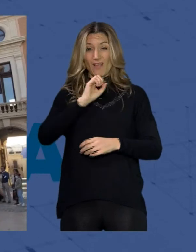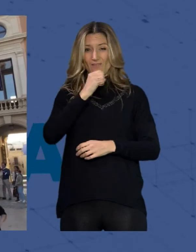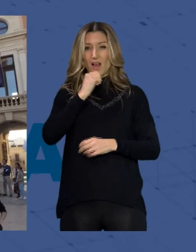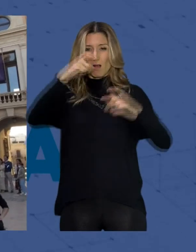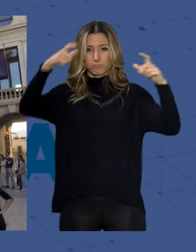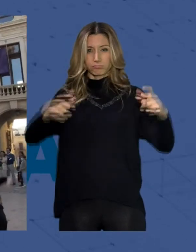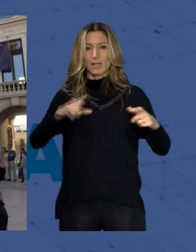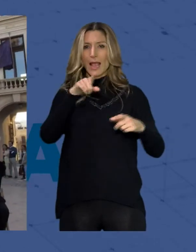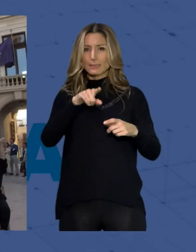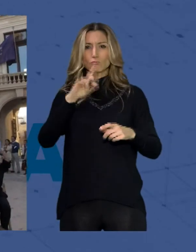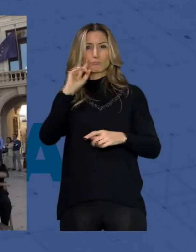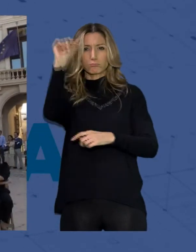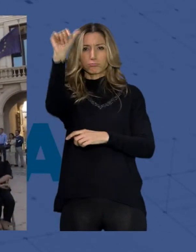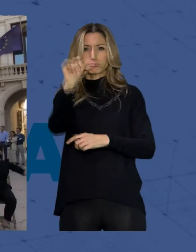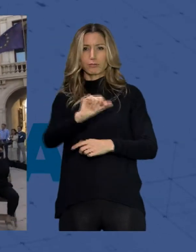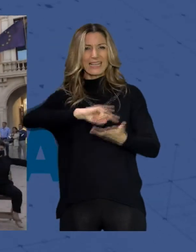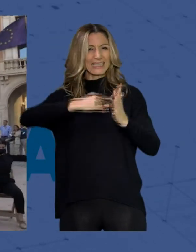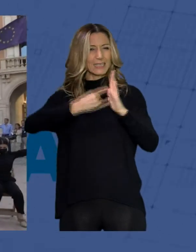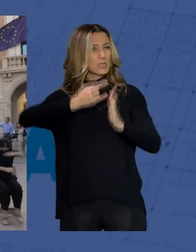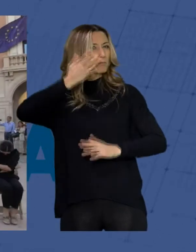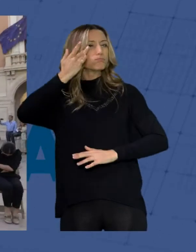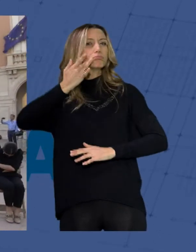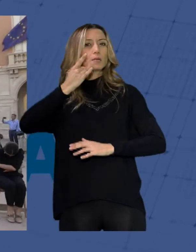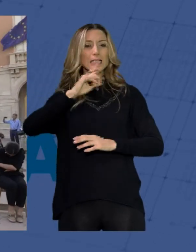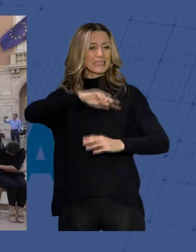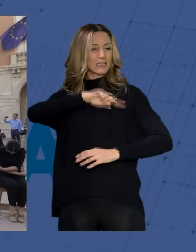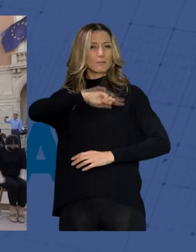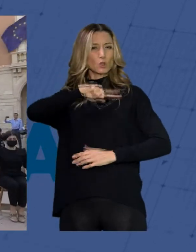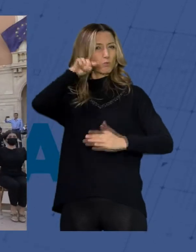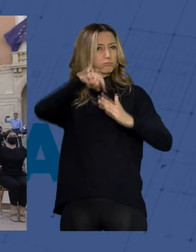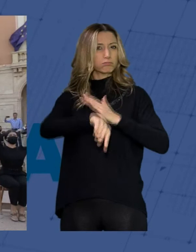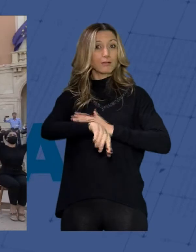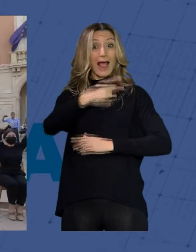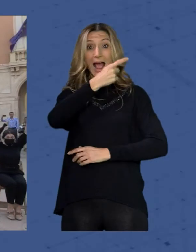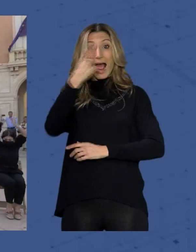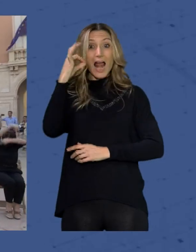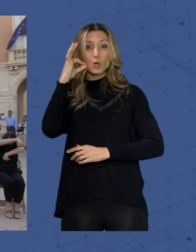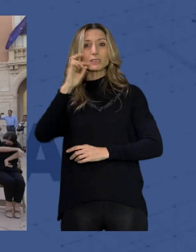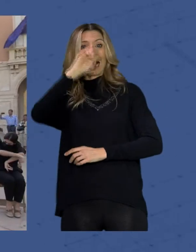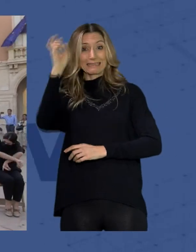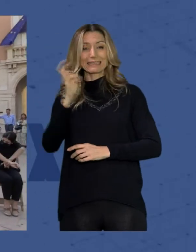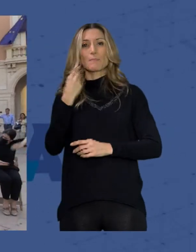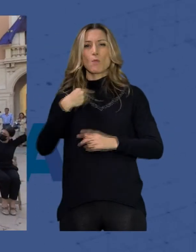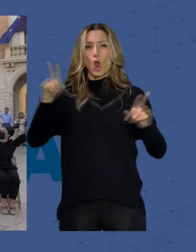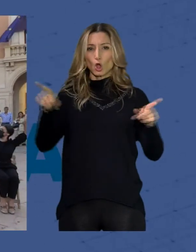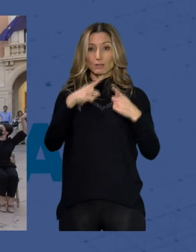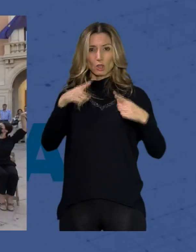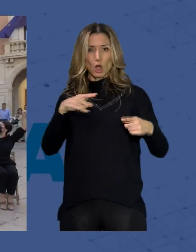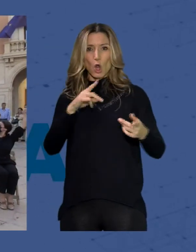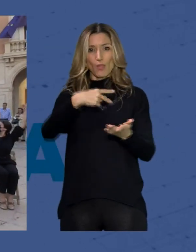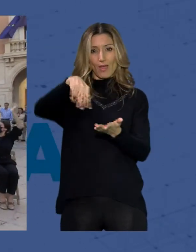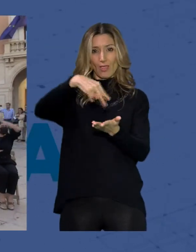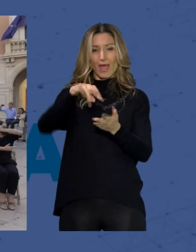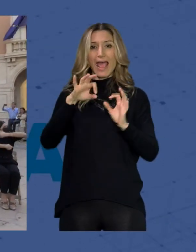escenario en el que con una técnica impecable y un sentimiento profundo las alumnas del conservatorio de danza llevaron a cabo un flash move